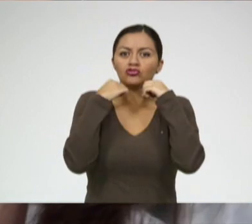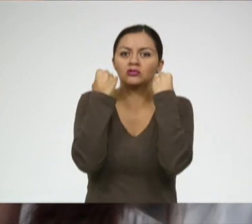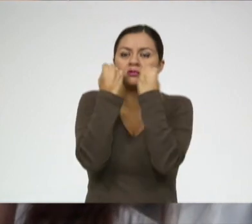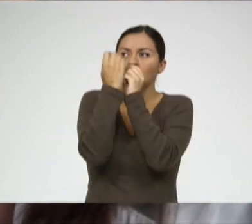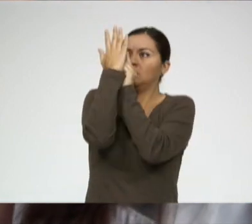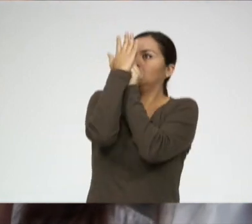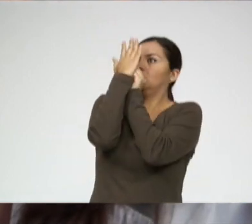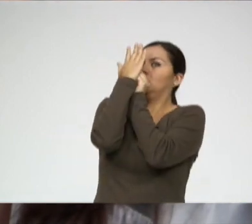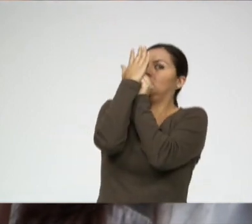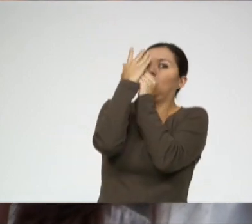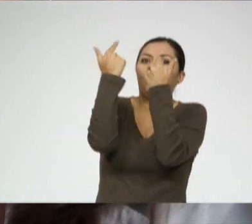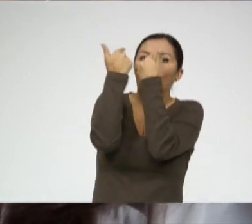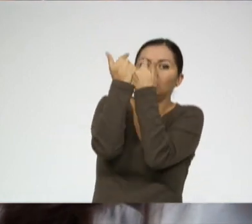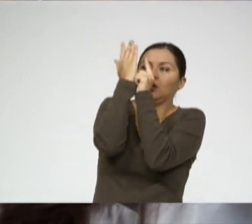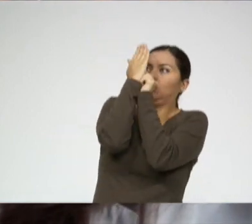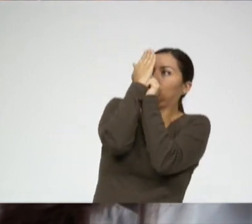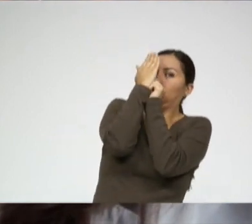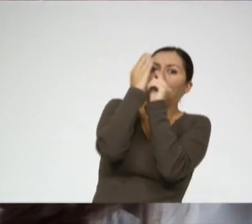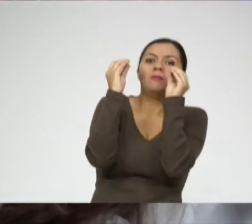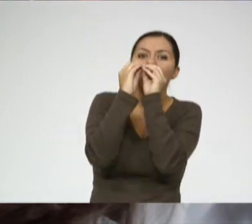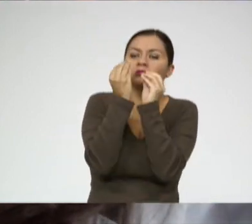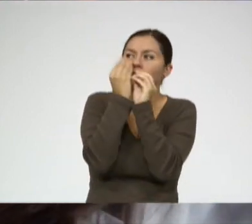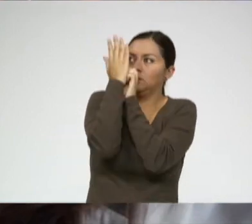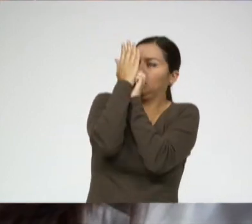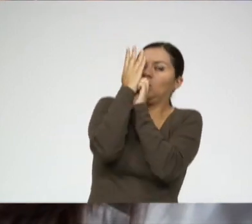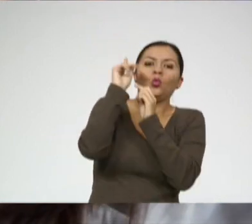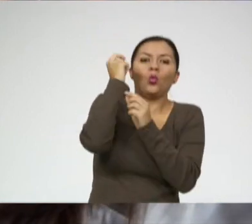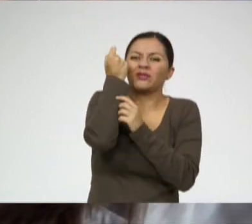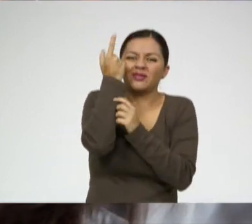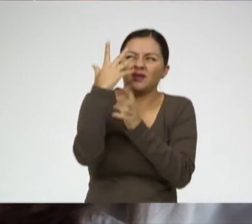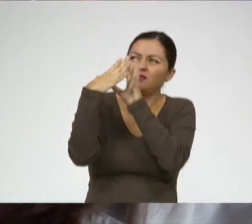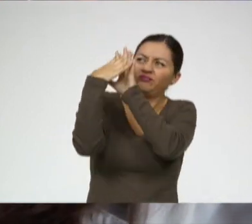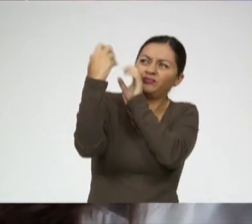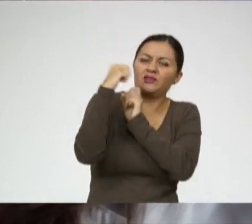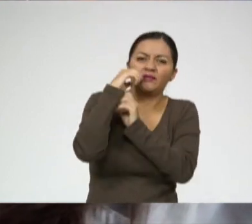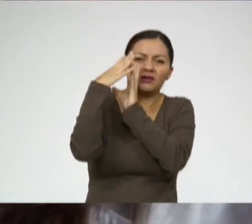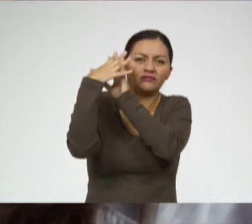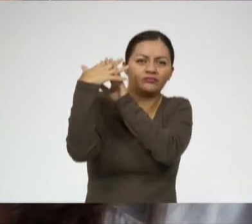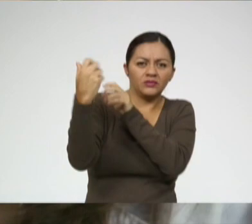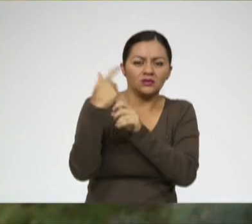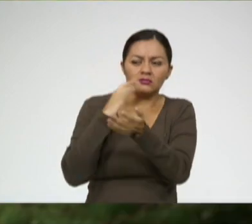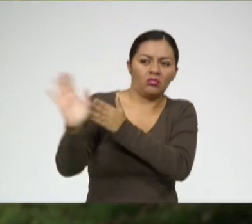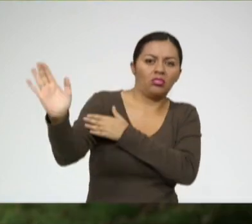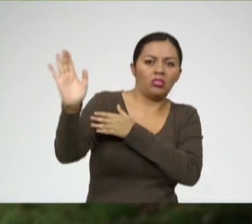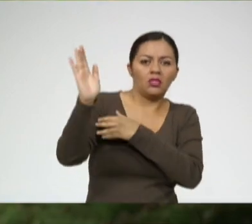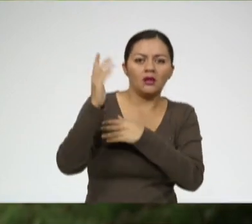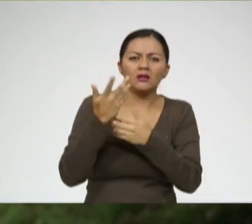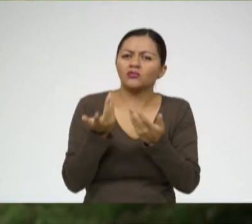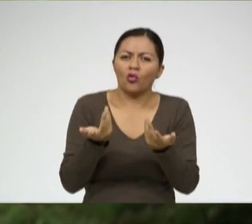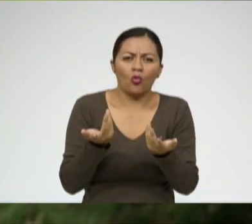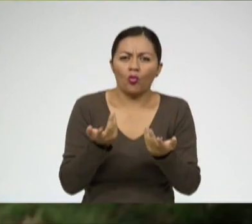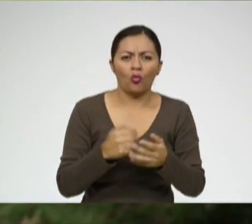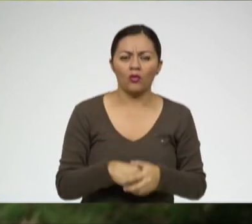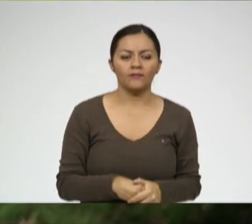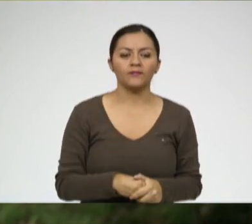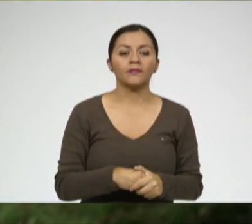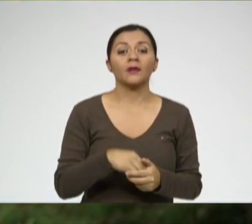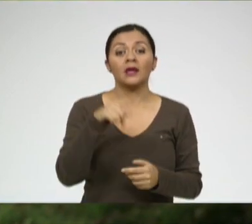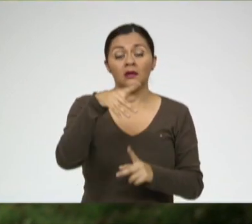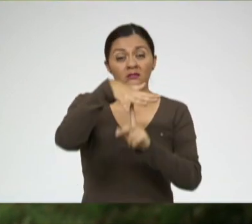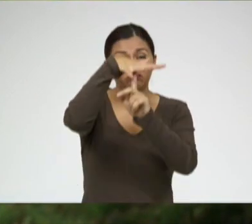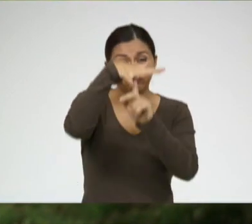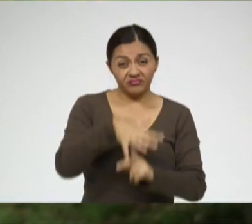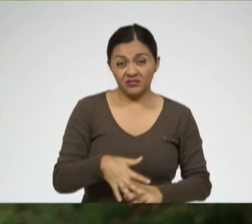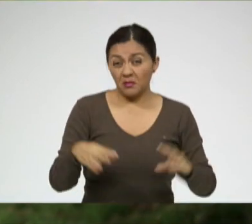encima de ellos, que la sociedad no los entiende, que en vez de acogerlos los rechaza. La discriminación laboral